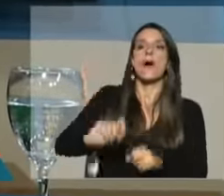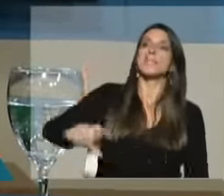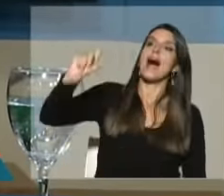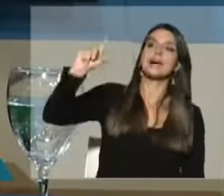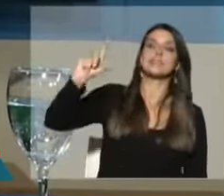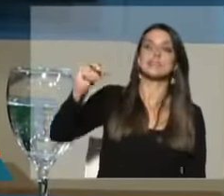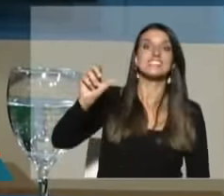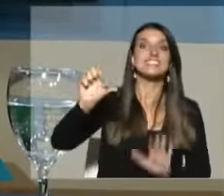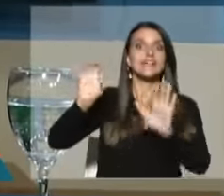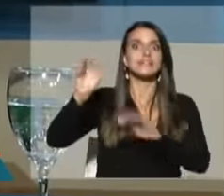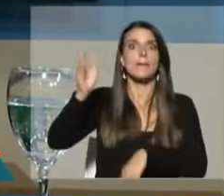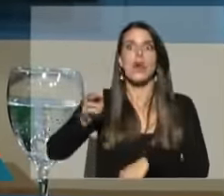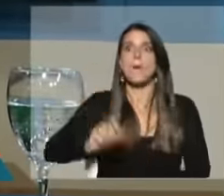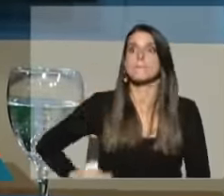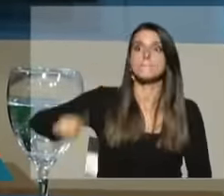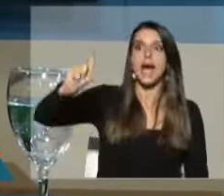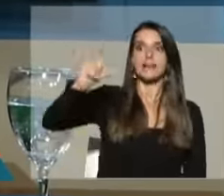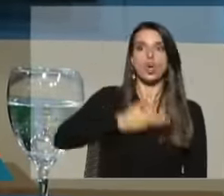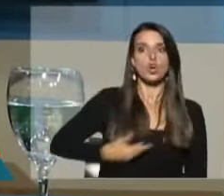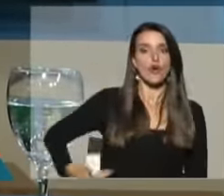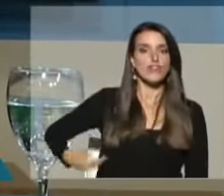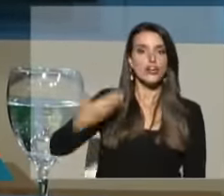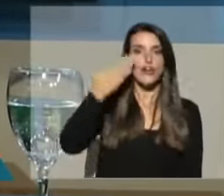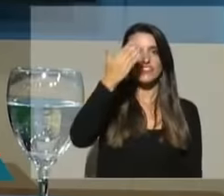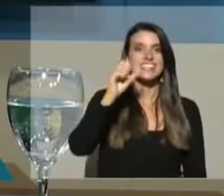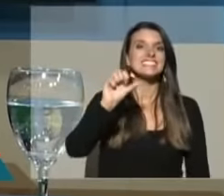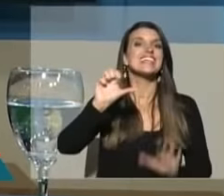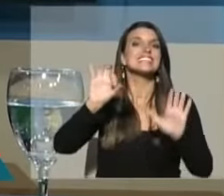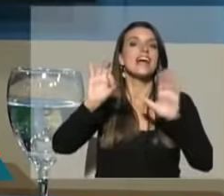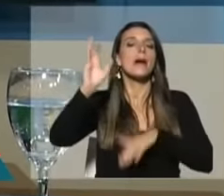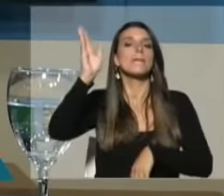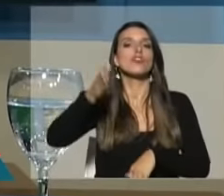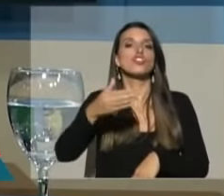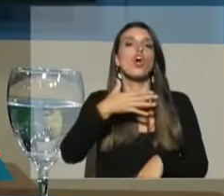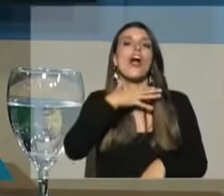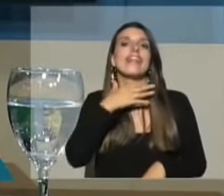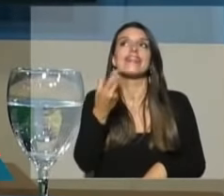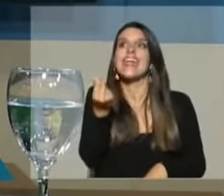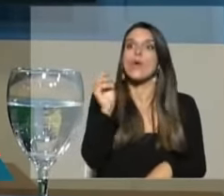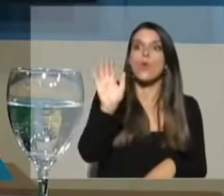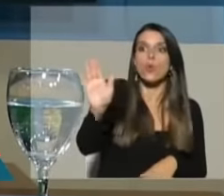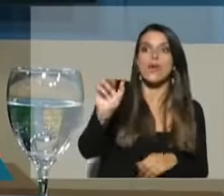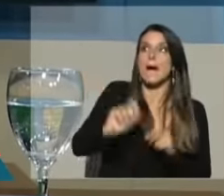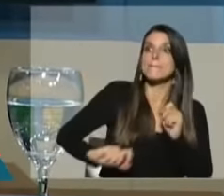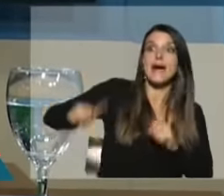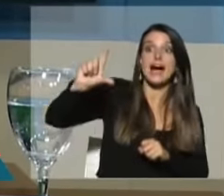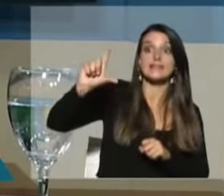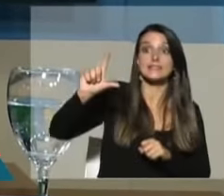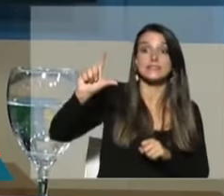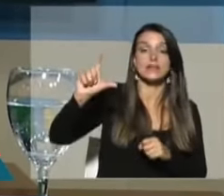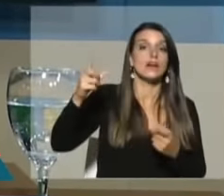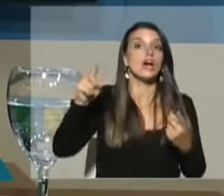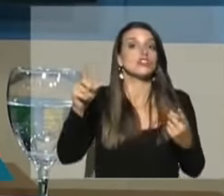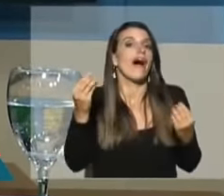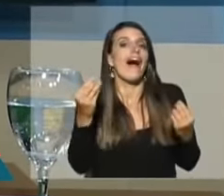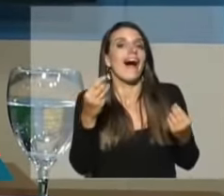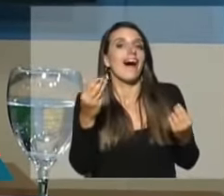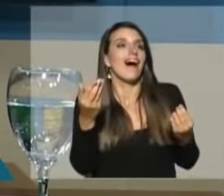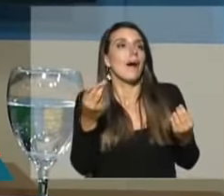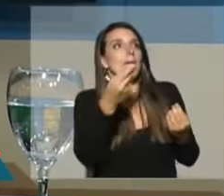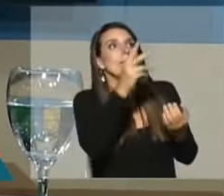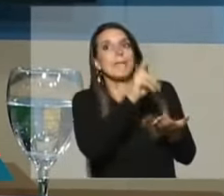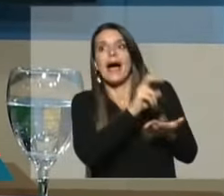externa creció un 60% durante el gobierno del Frente Amplio, lamentablemente, en los últimos años. 20 segundos. Y eso es lo que ha hecho e hizo,